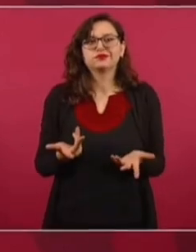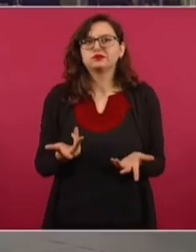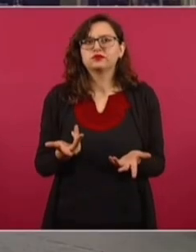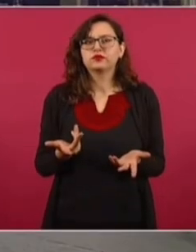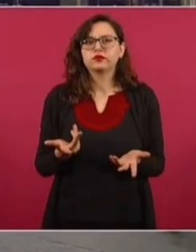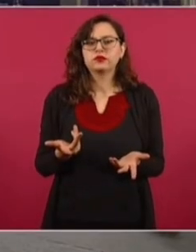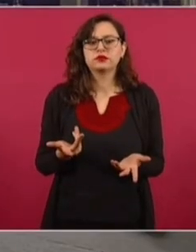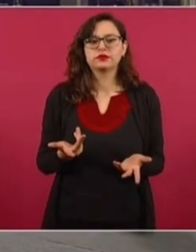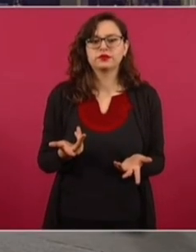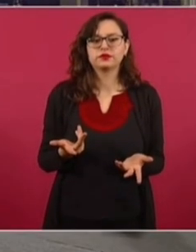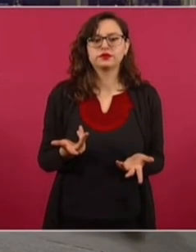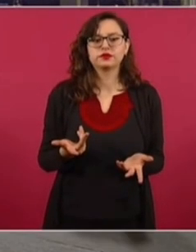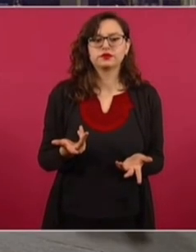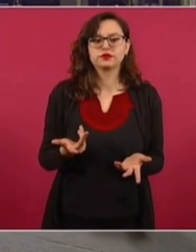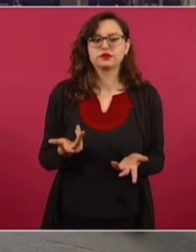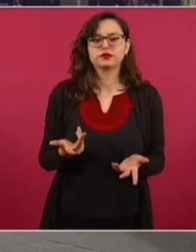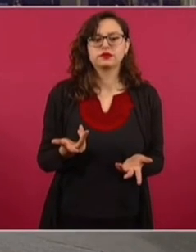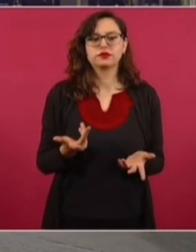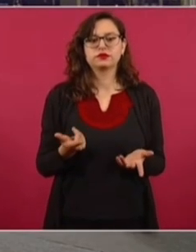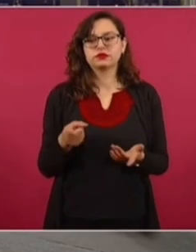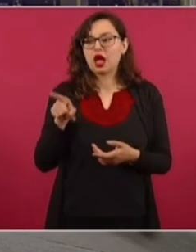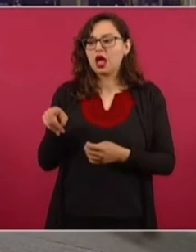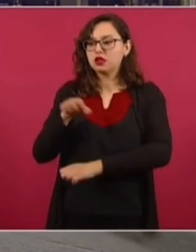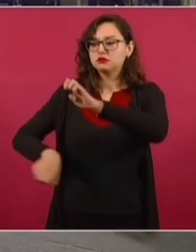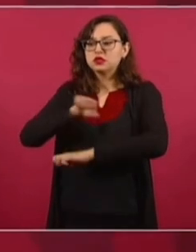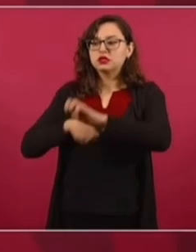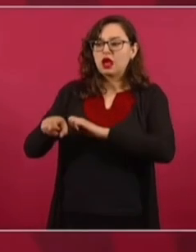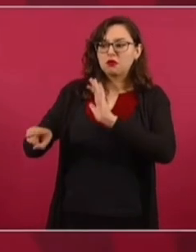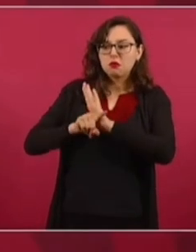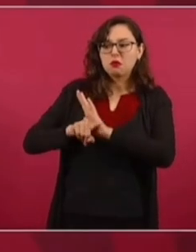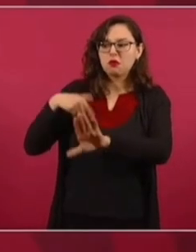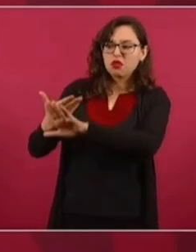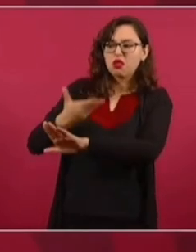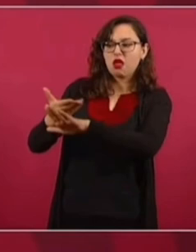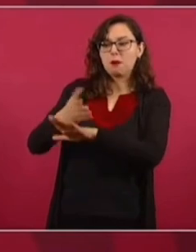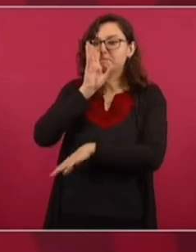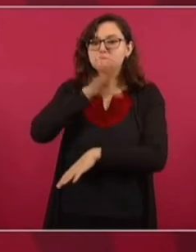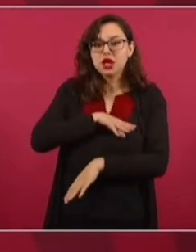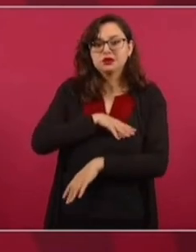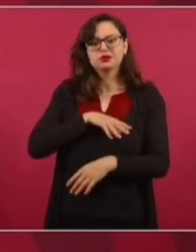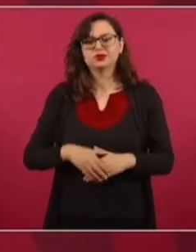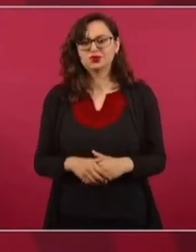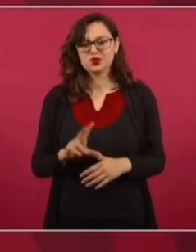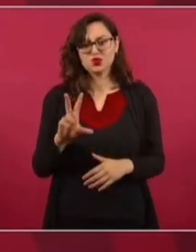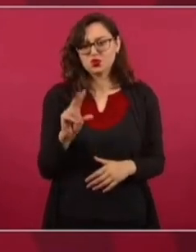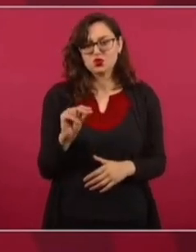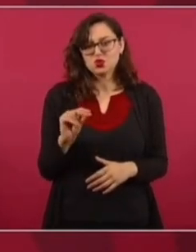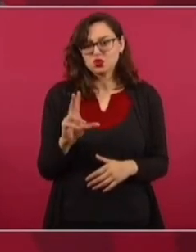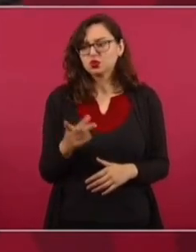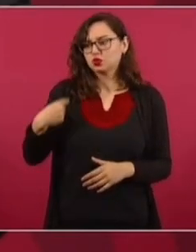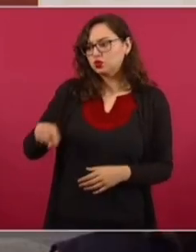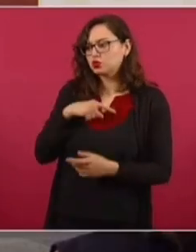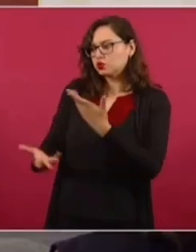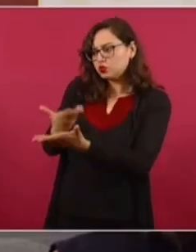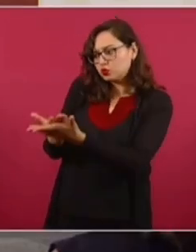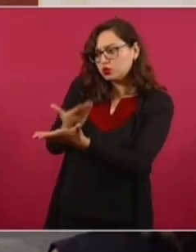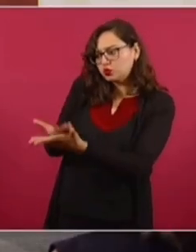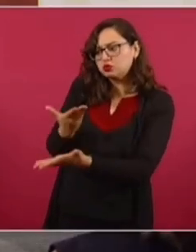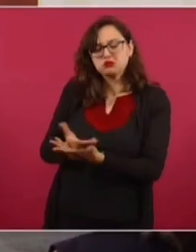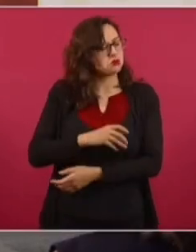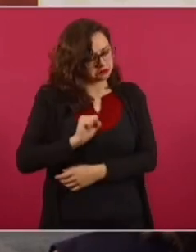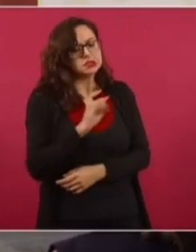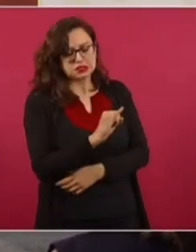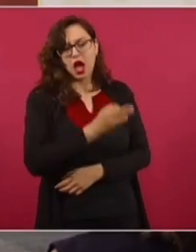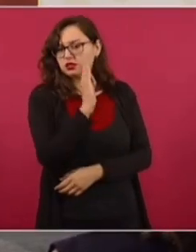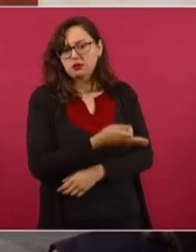hablar tampoco mal de la empresa, ha hecho lo que se le ha planteado, faltan cosas.